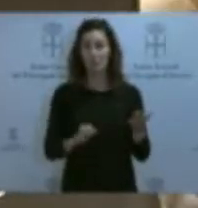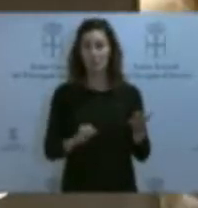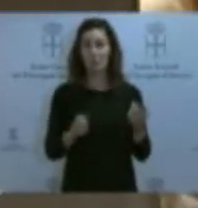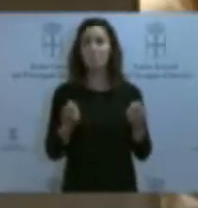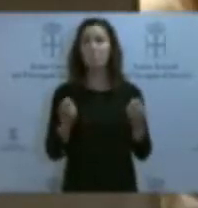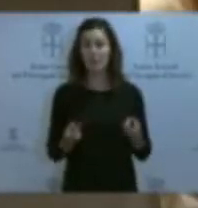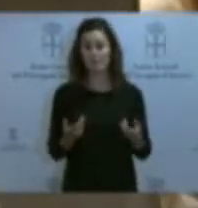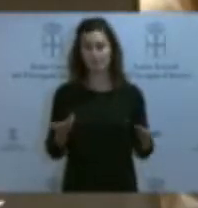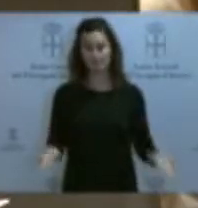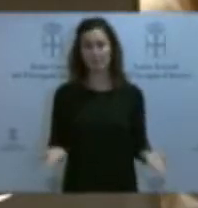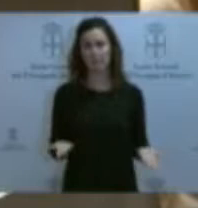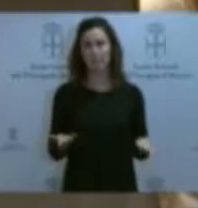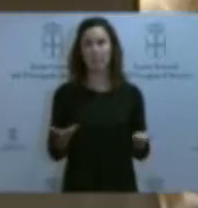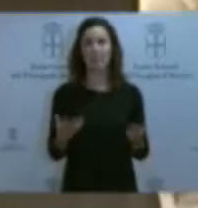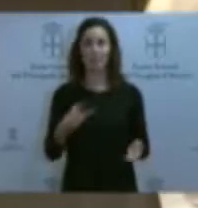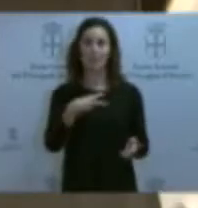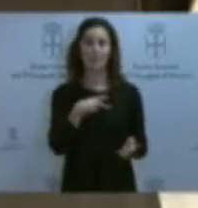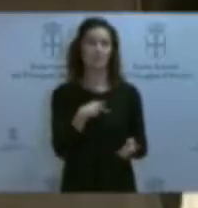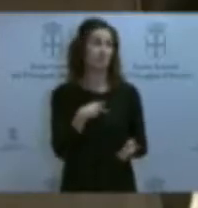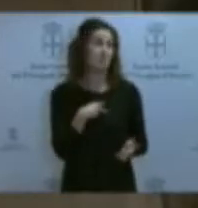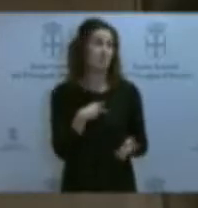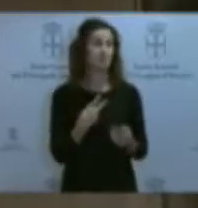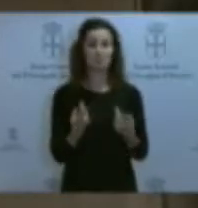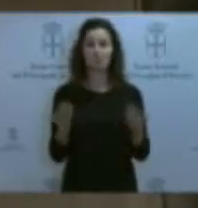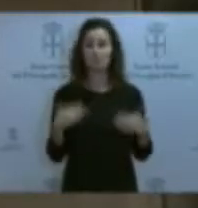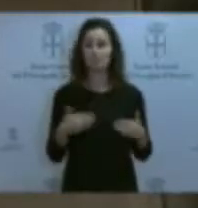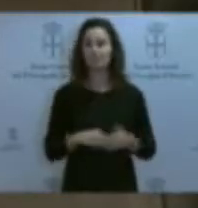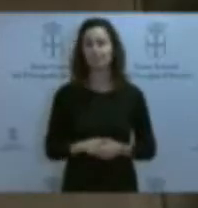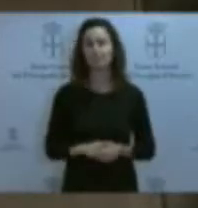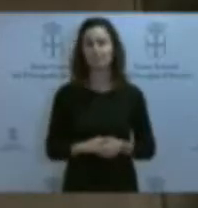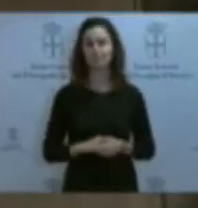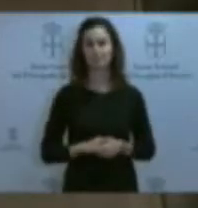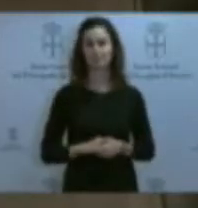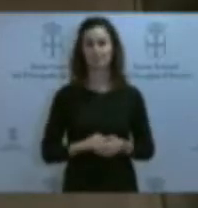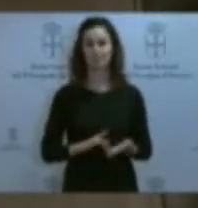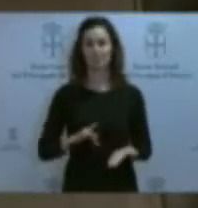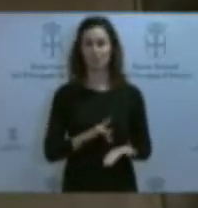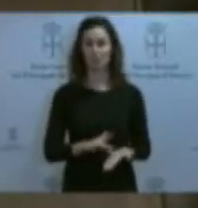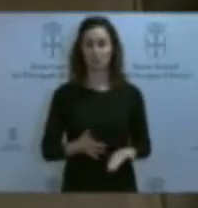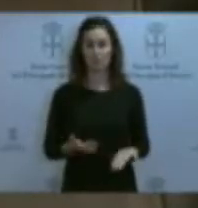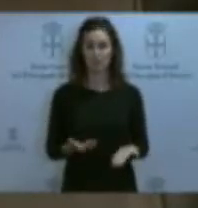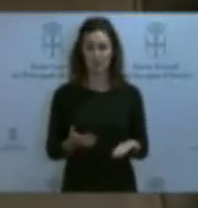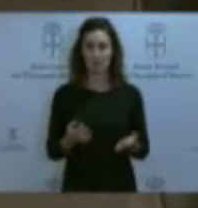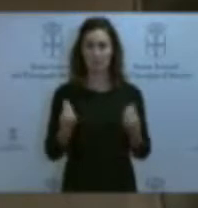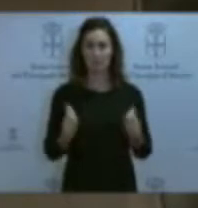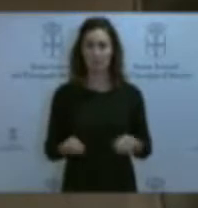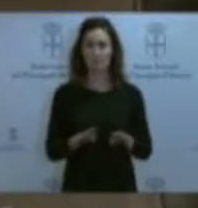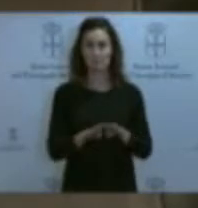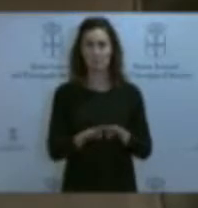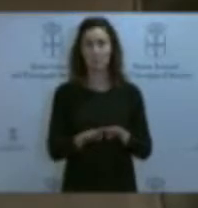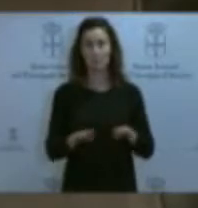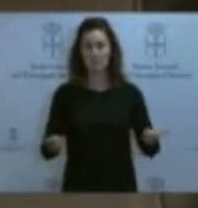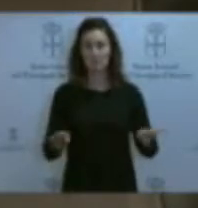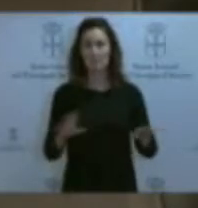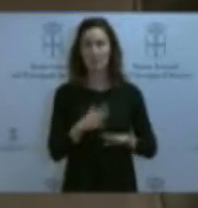más, aún no teniendo el soporte de una asesoría jurídica, en el momento, en la mesa, yo le pregunto si no estaba la